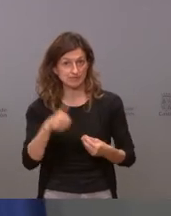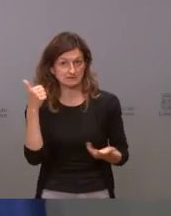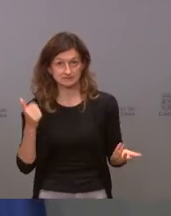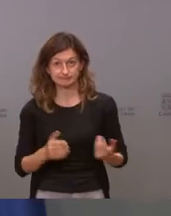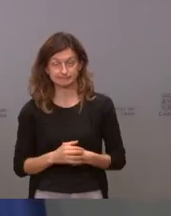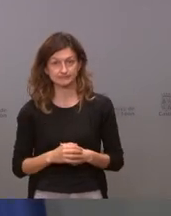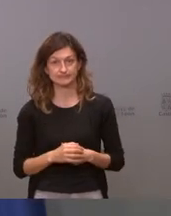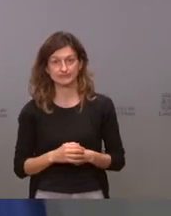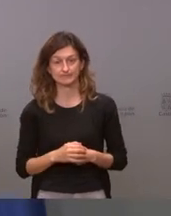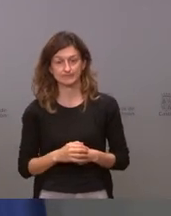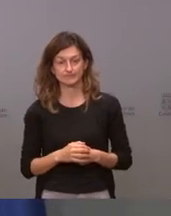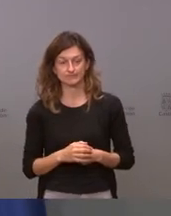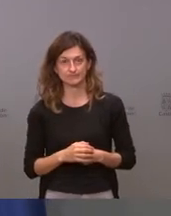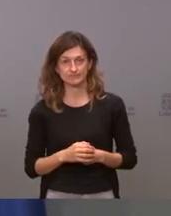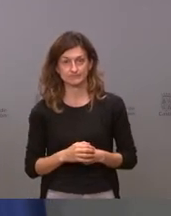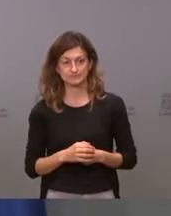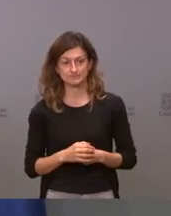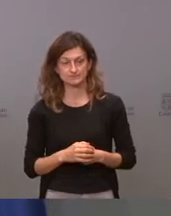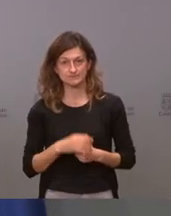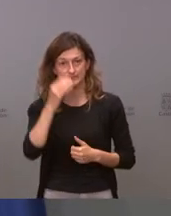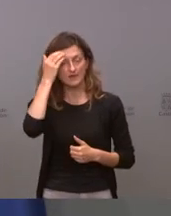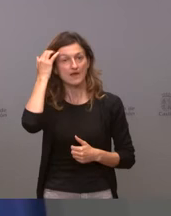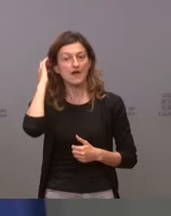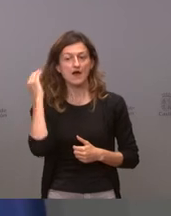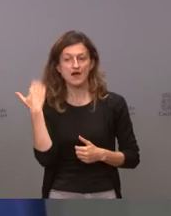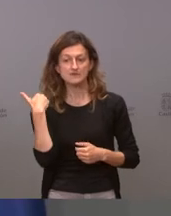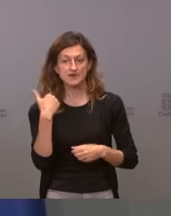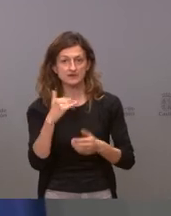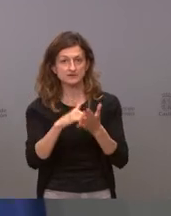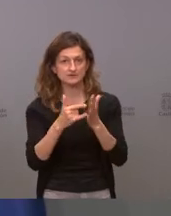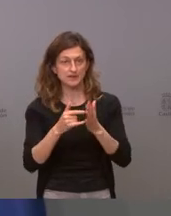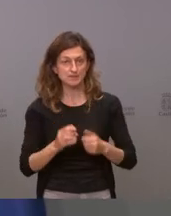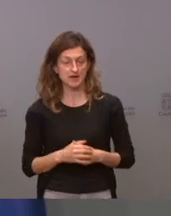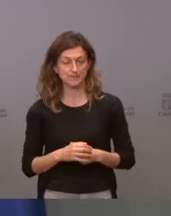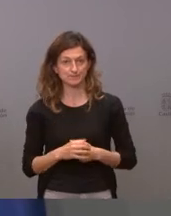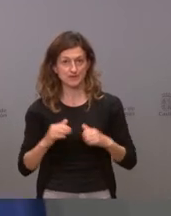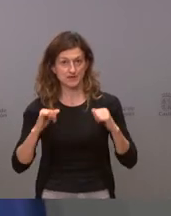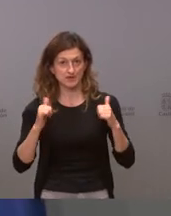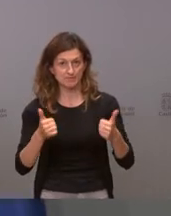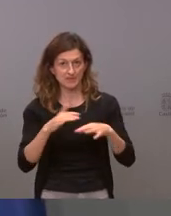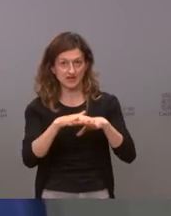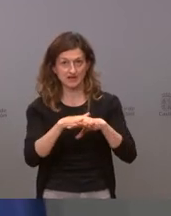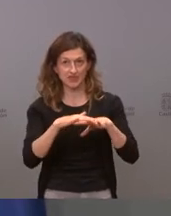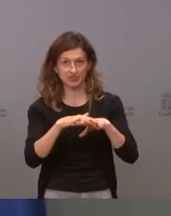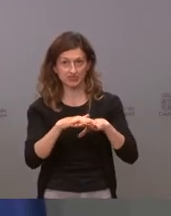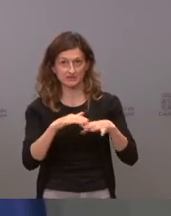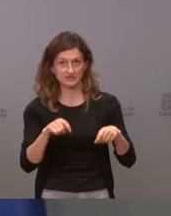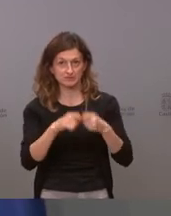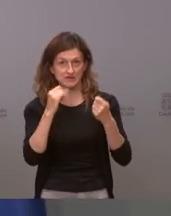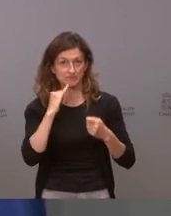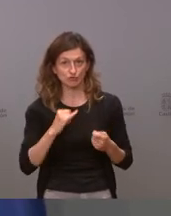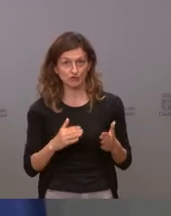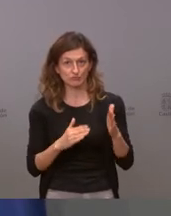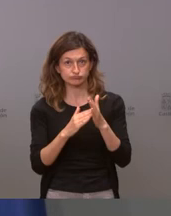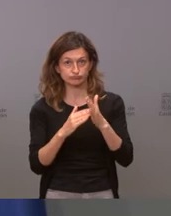es un despropósito más ayer el sistema a poco de iniciarse pues se cayó el sistema electrónico pero es que